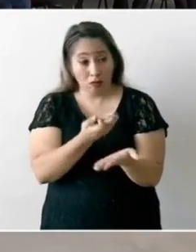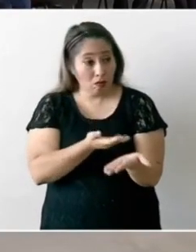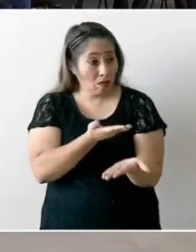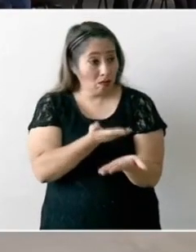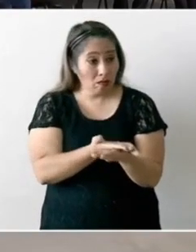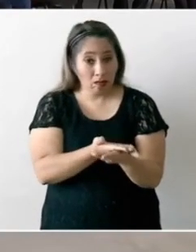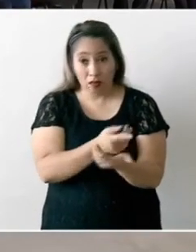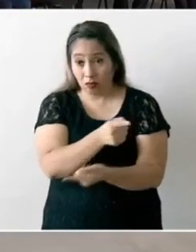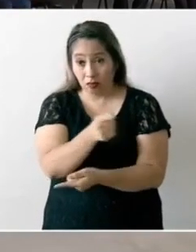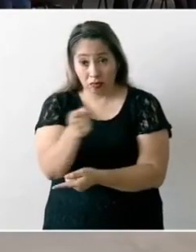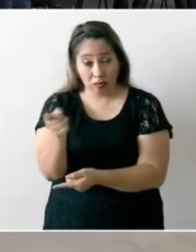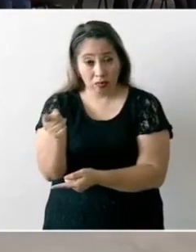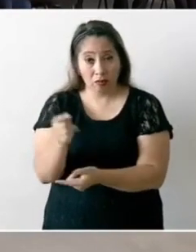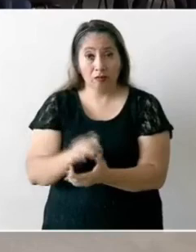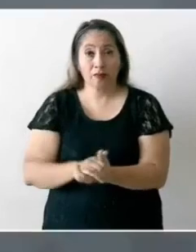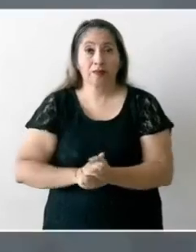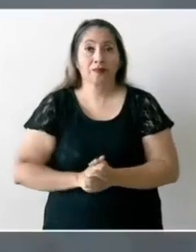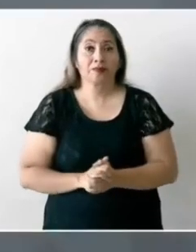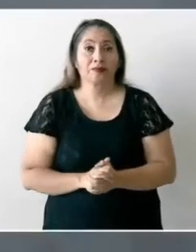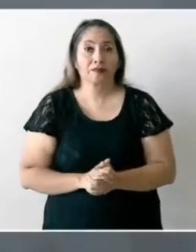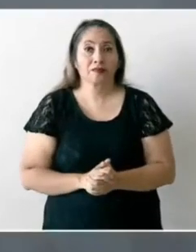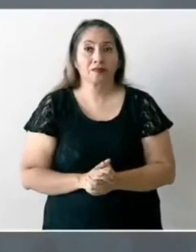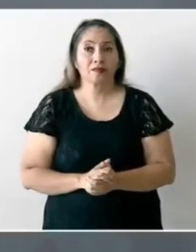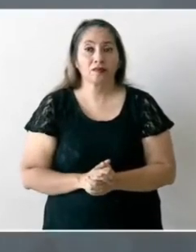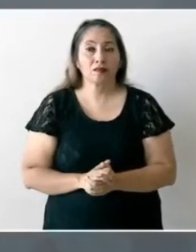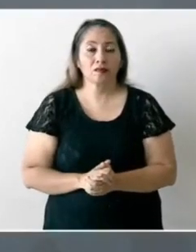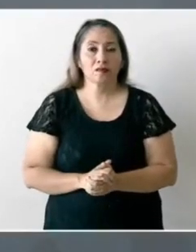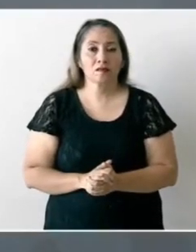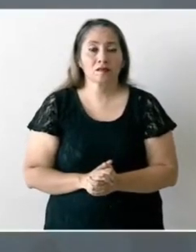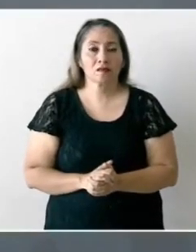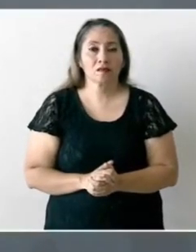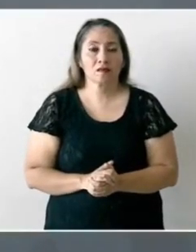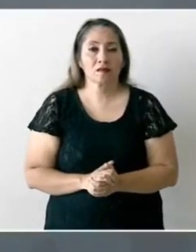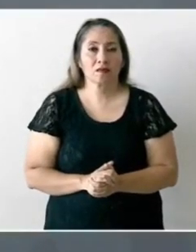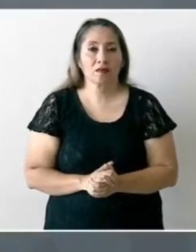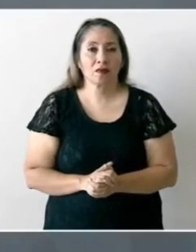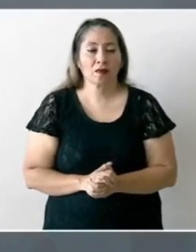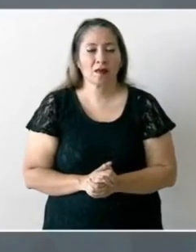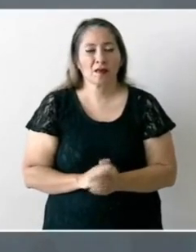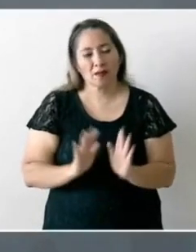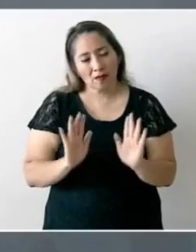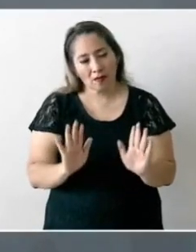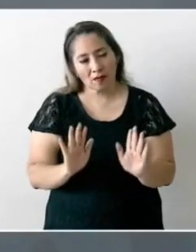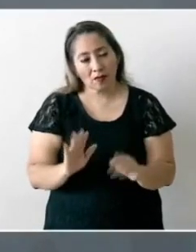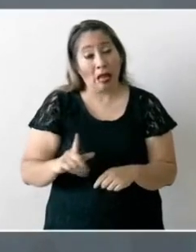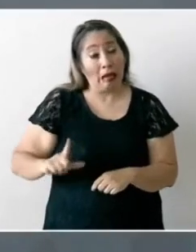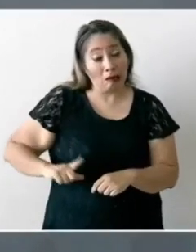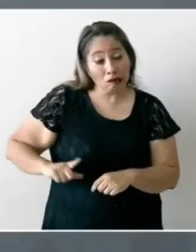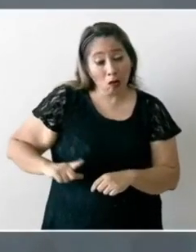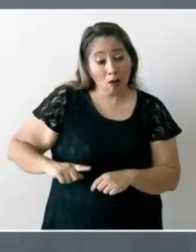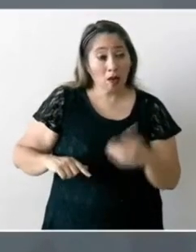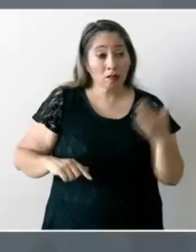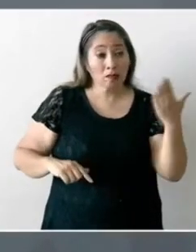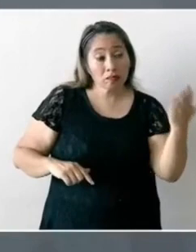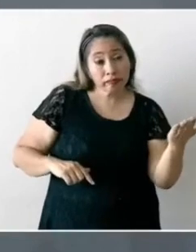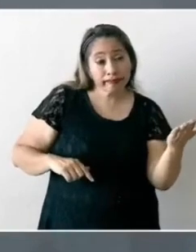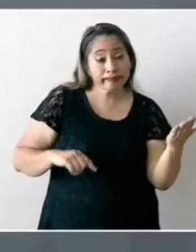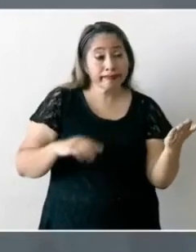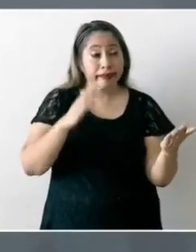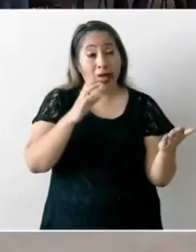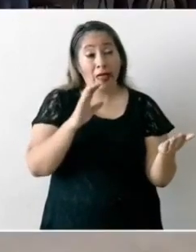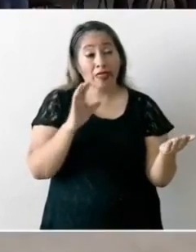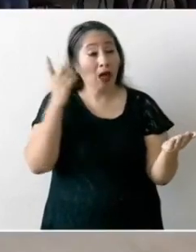que los gobernadores de Durango de Coahuila nos ayuden